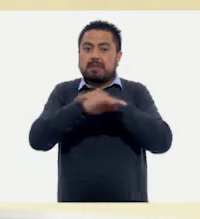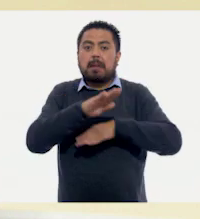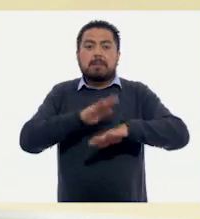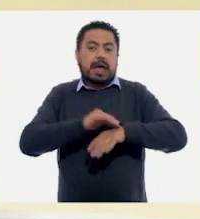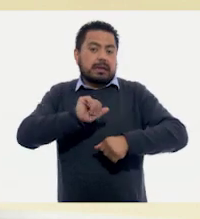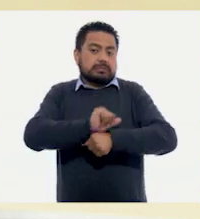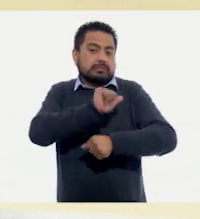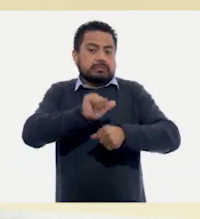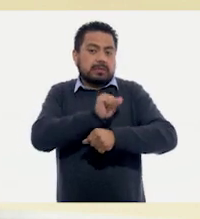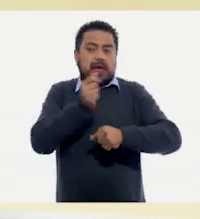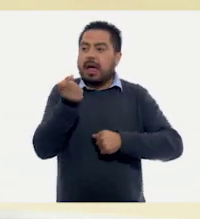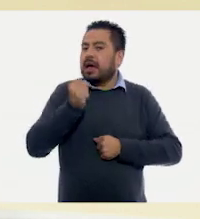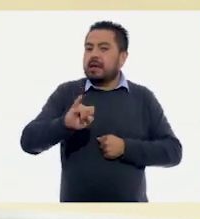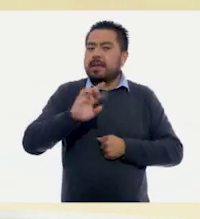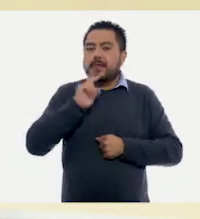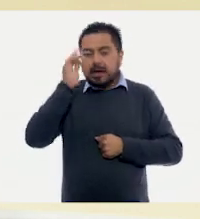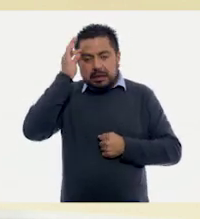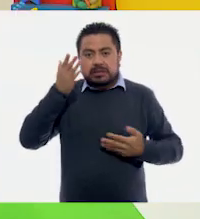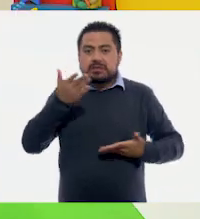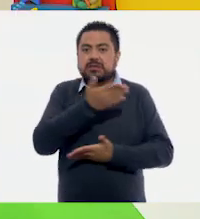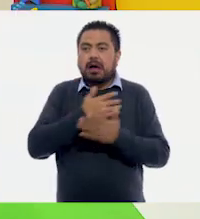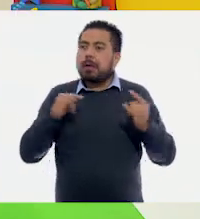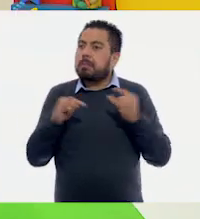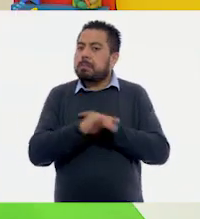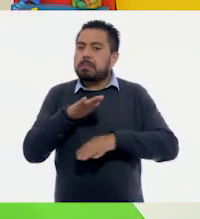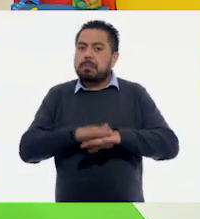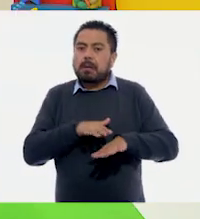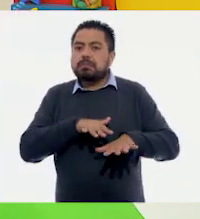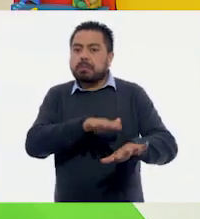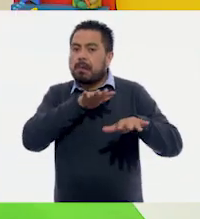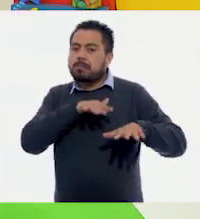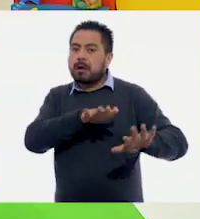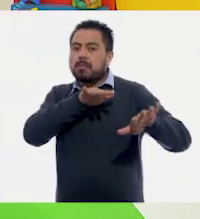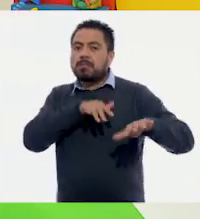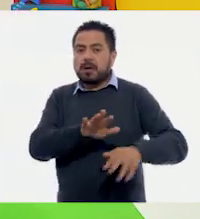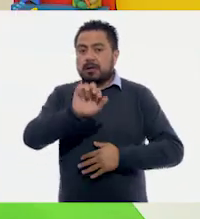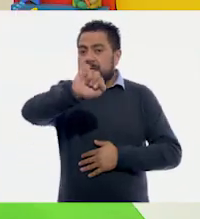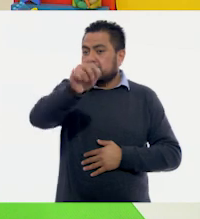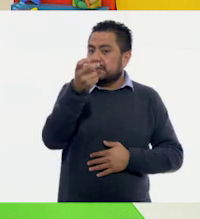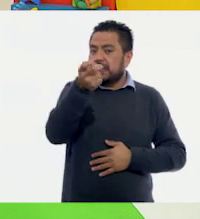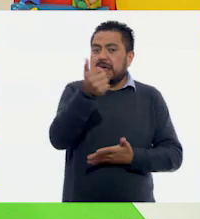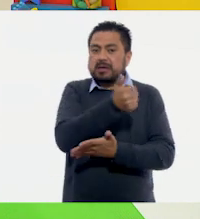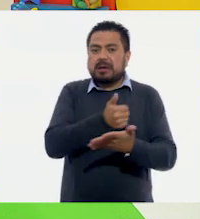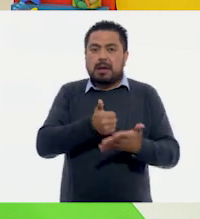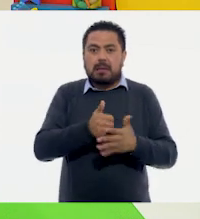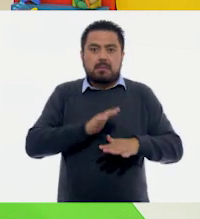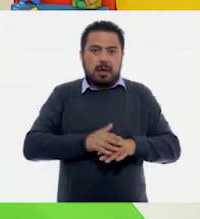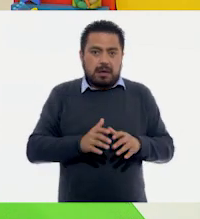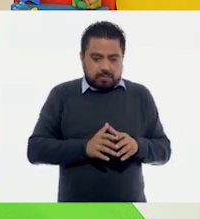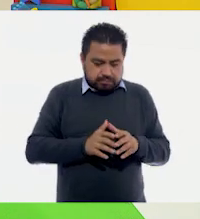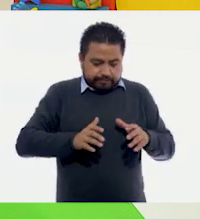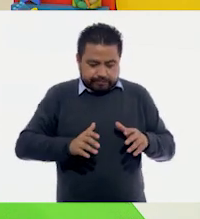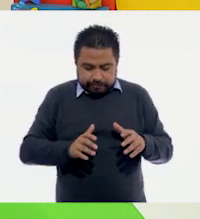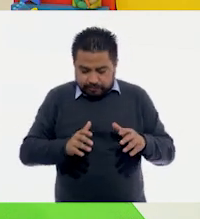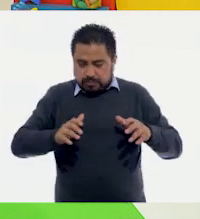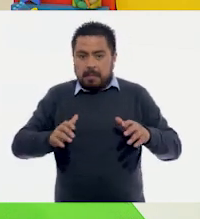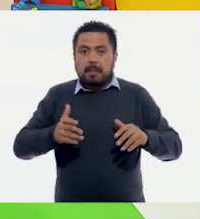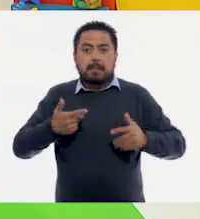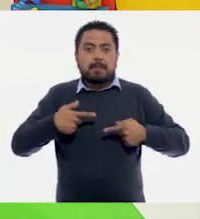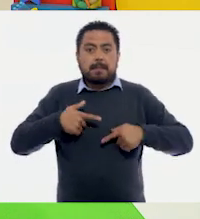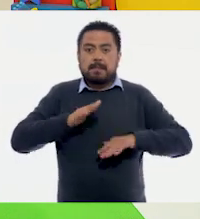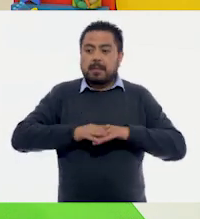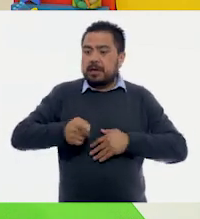autos y así brindar un mejor servicio. Así es, eso pasa cuando las ciudades van creciendo y más personas